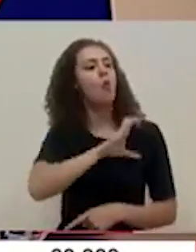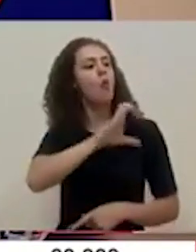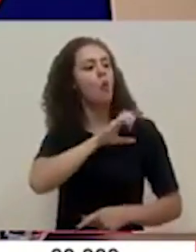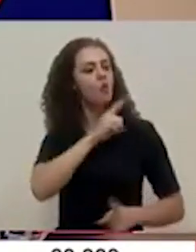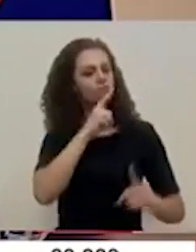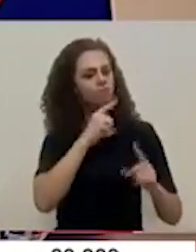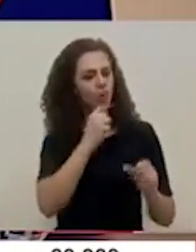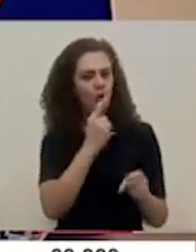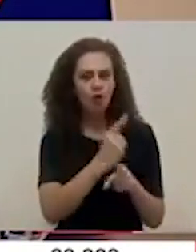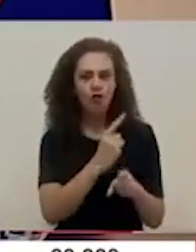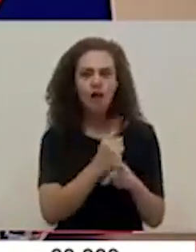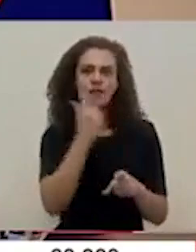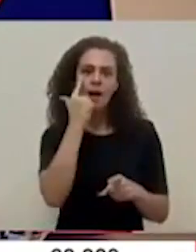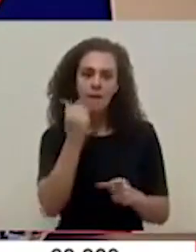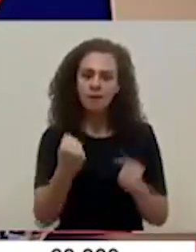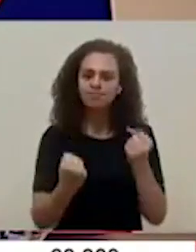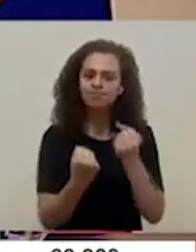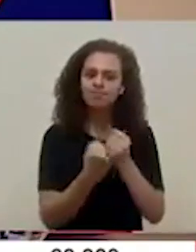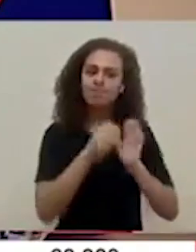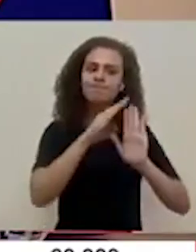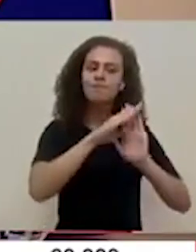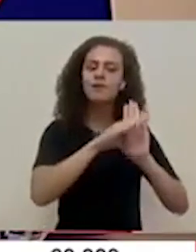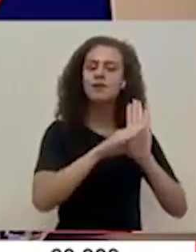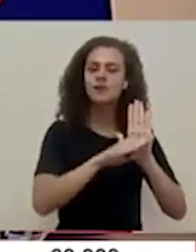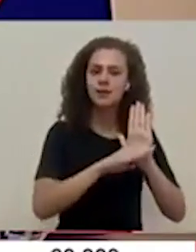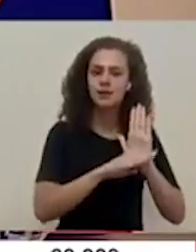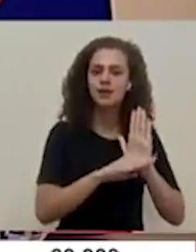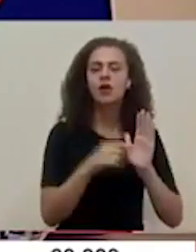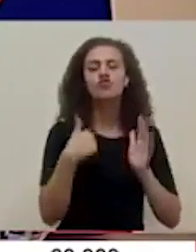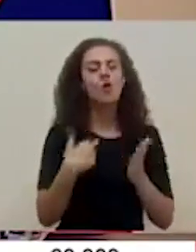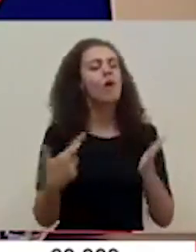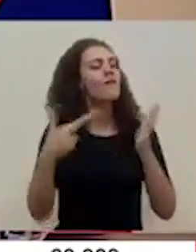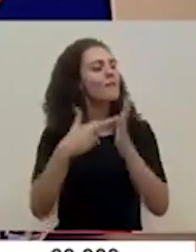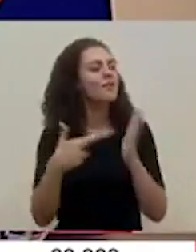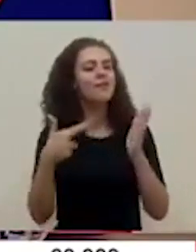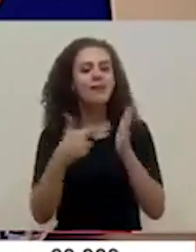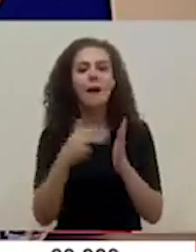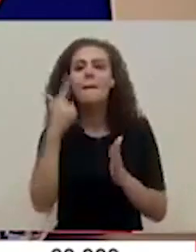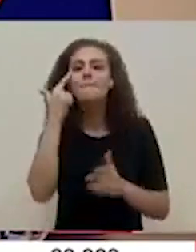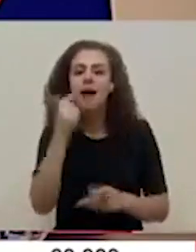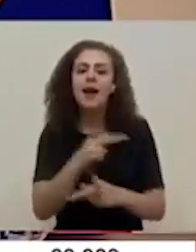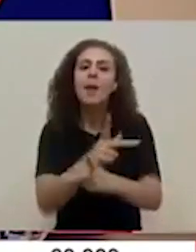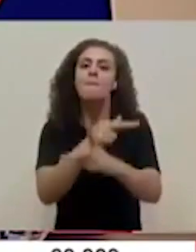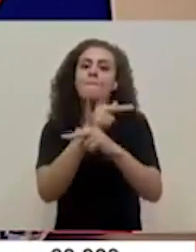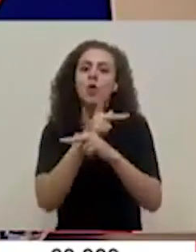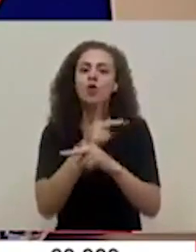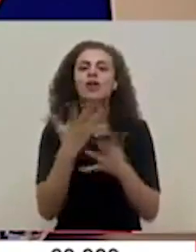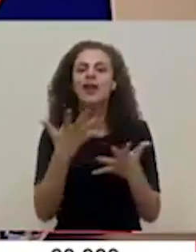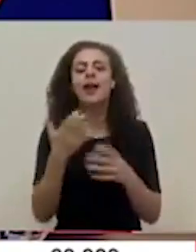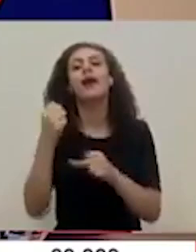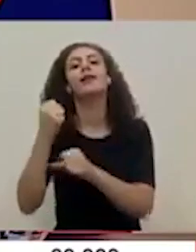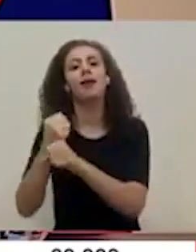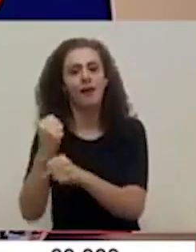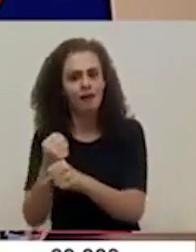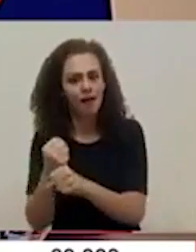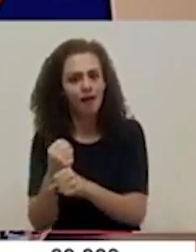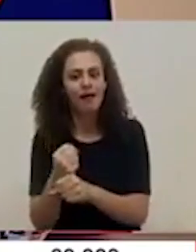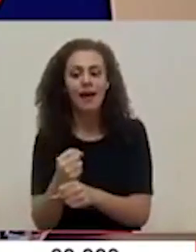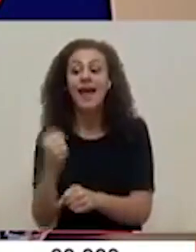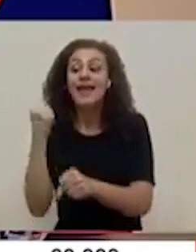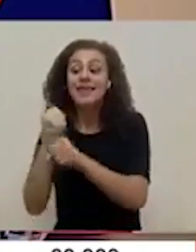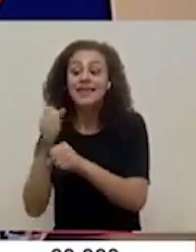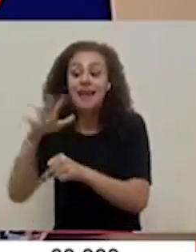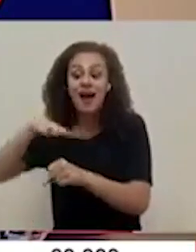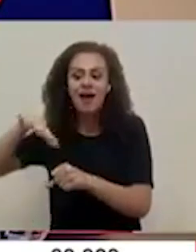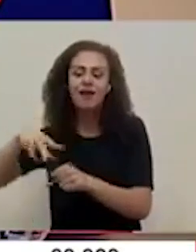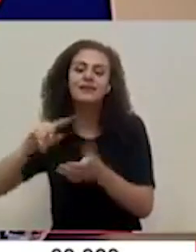adecuada para sostener estas medidas que, repito una y otra vez, son para la protección del empleo. El empleo es el rostro